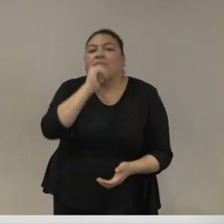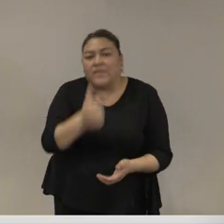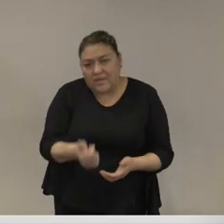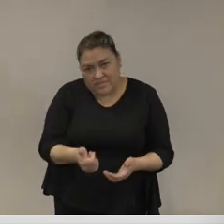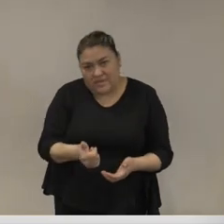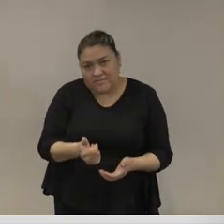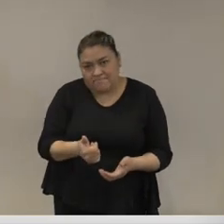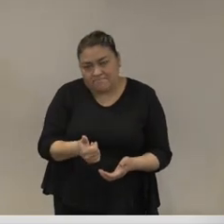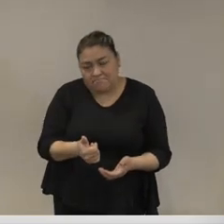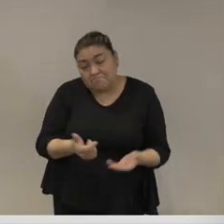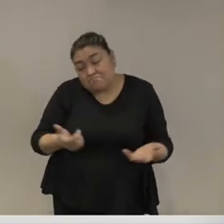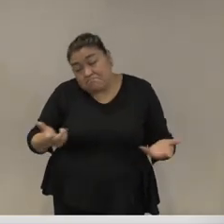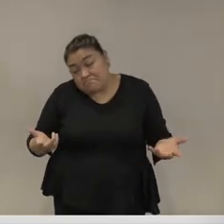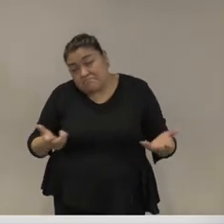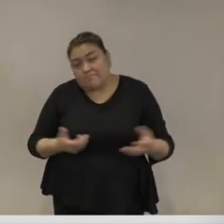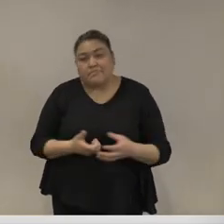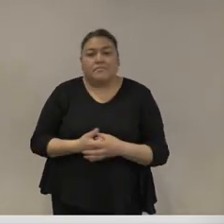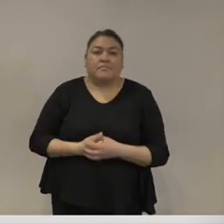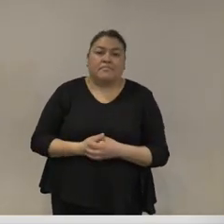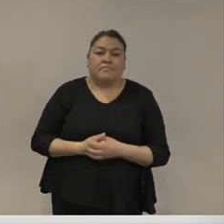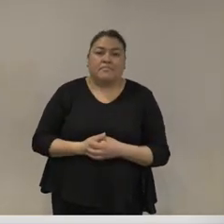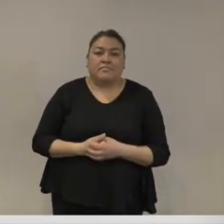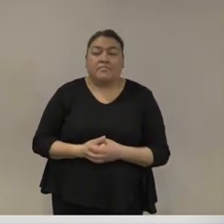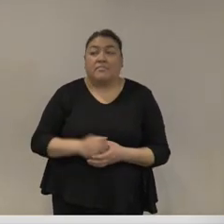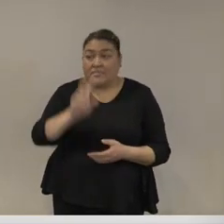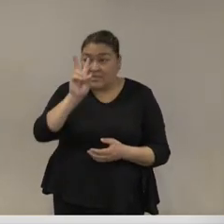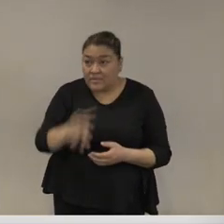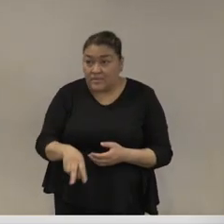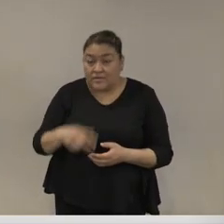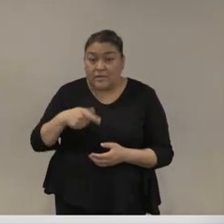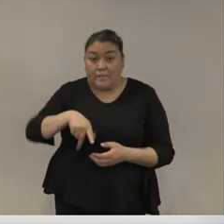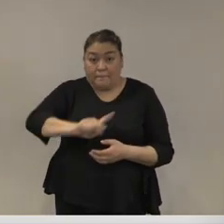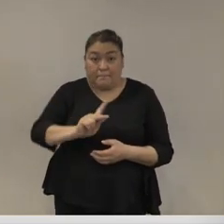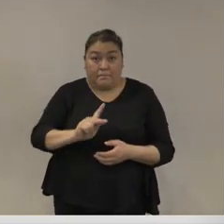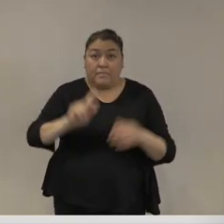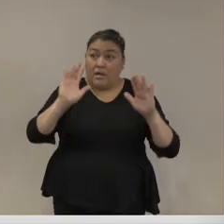ahora la realidad es multicolor